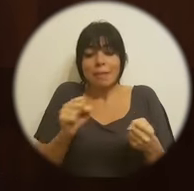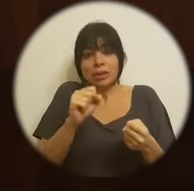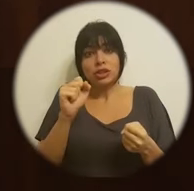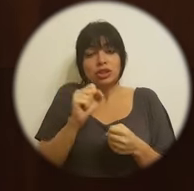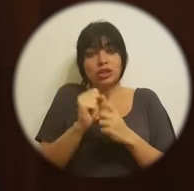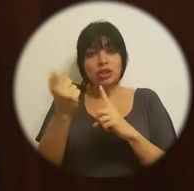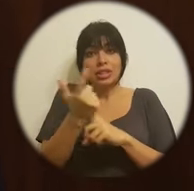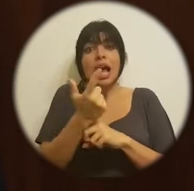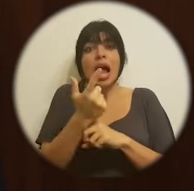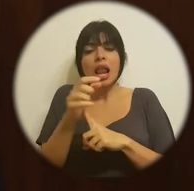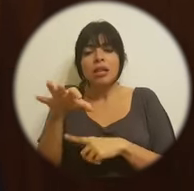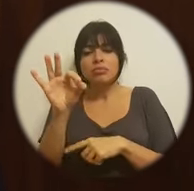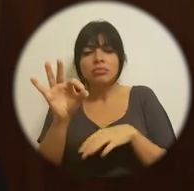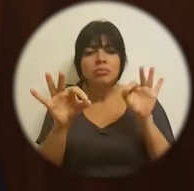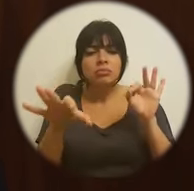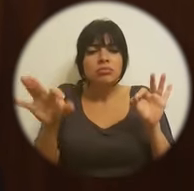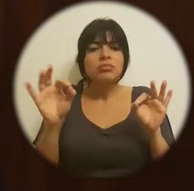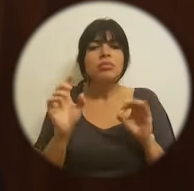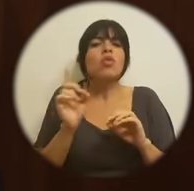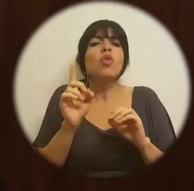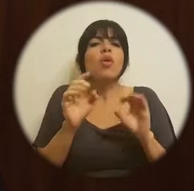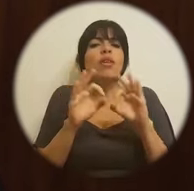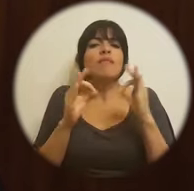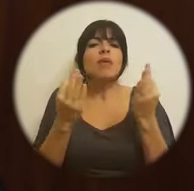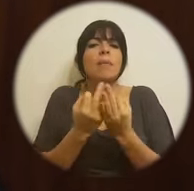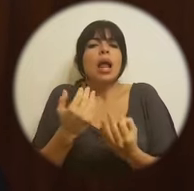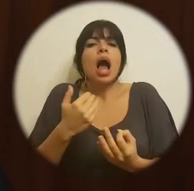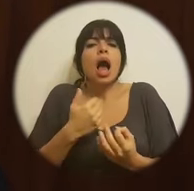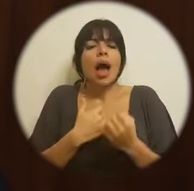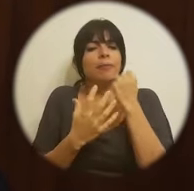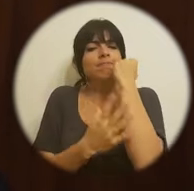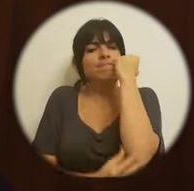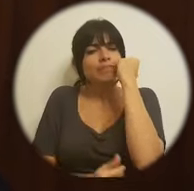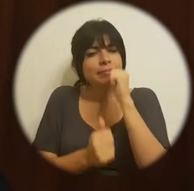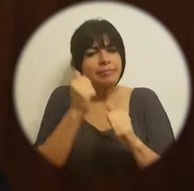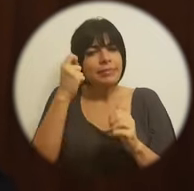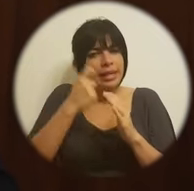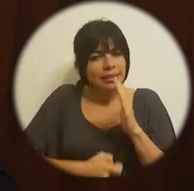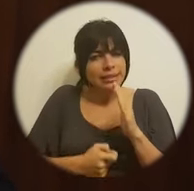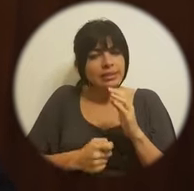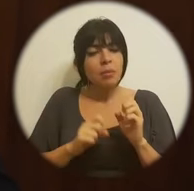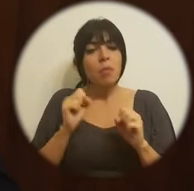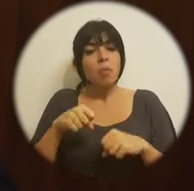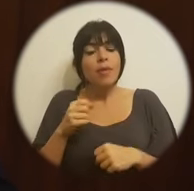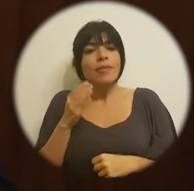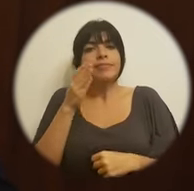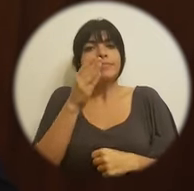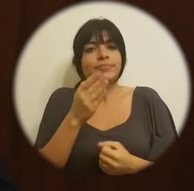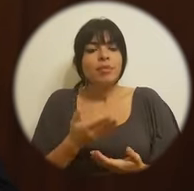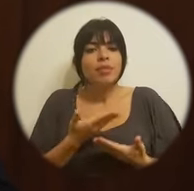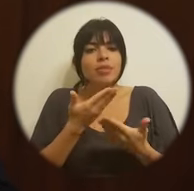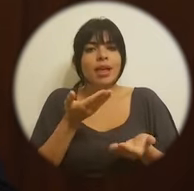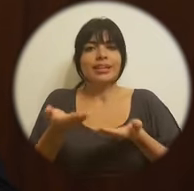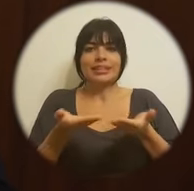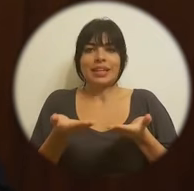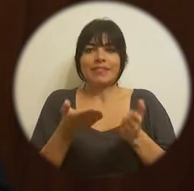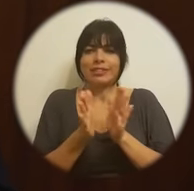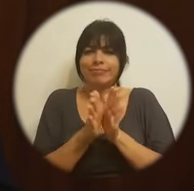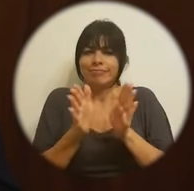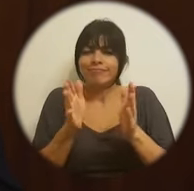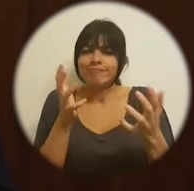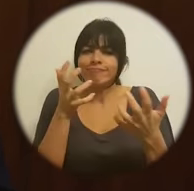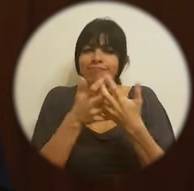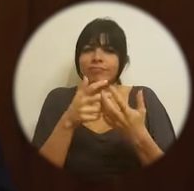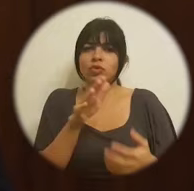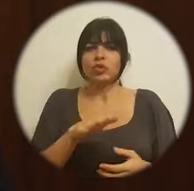mapas sociales localizar territorialmente a las familias en pobreza extrema y salir a ofrecerles un servicio integral